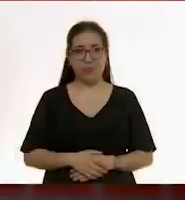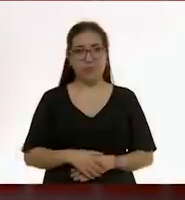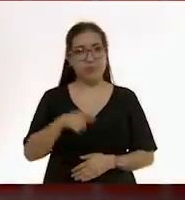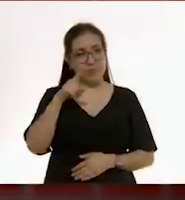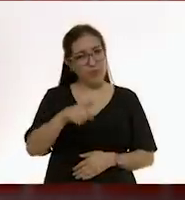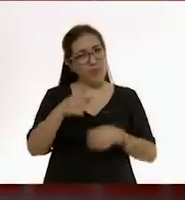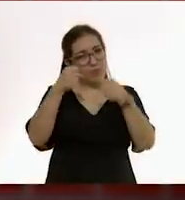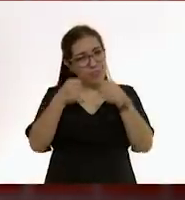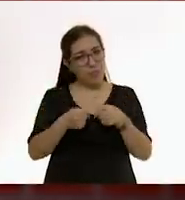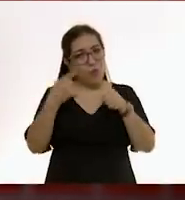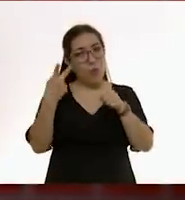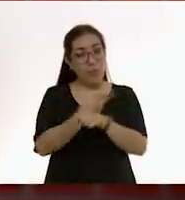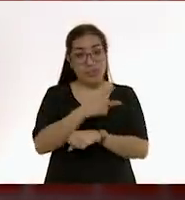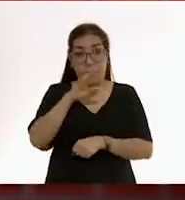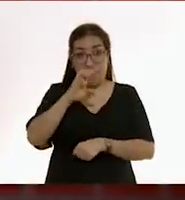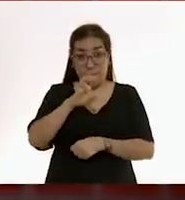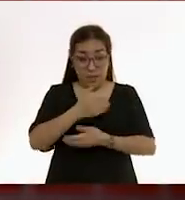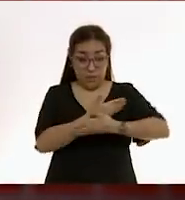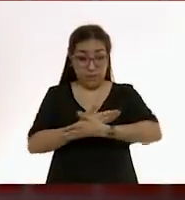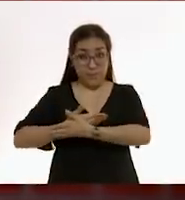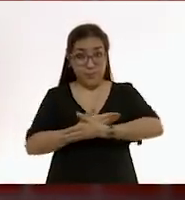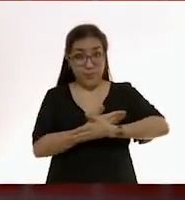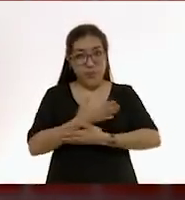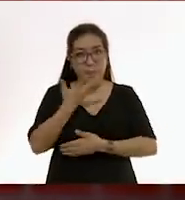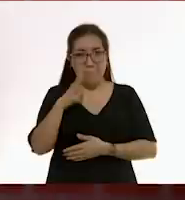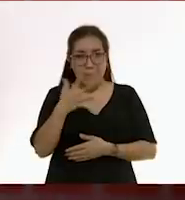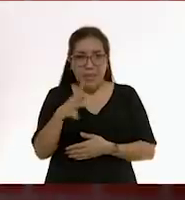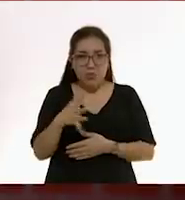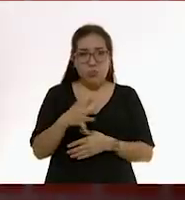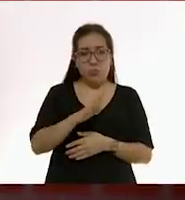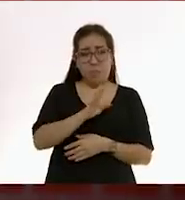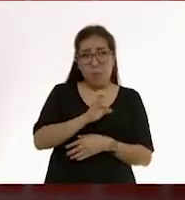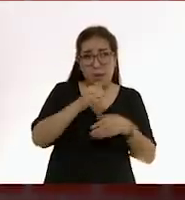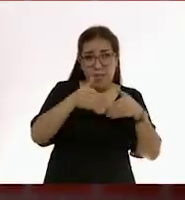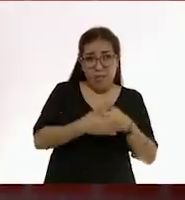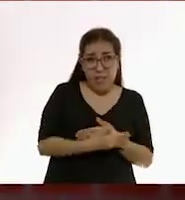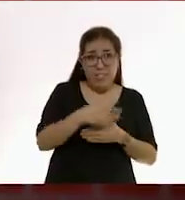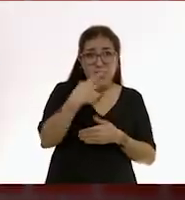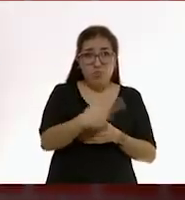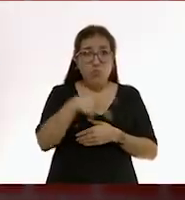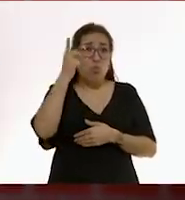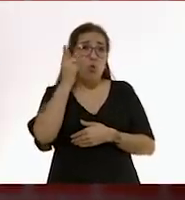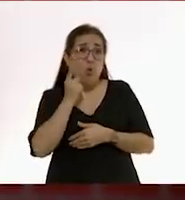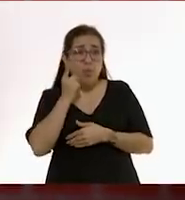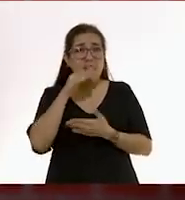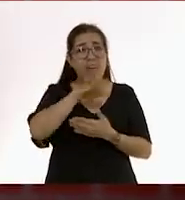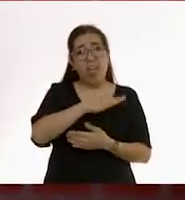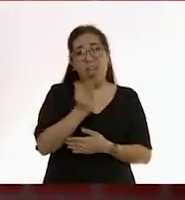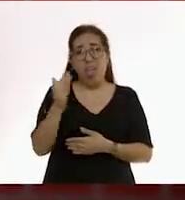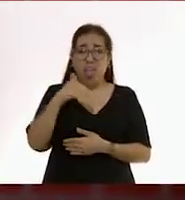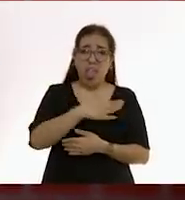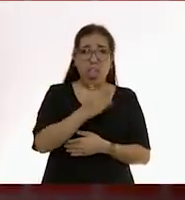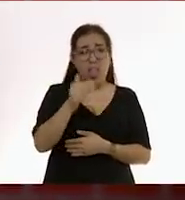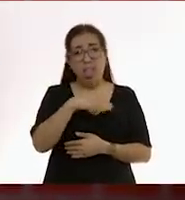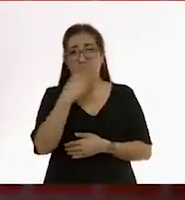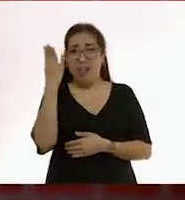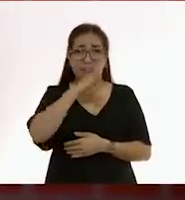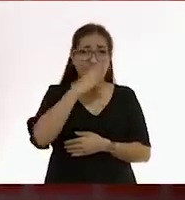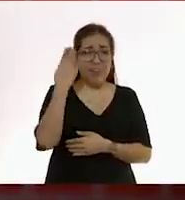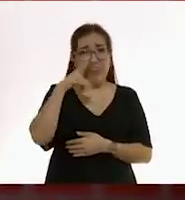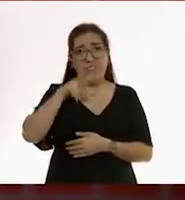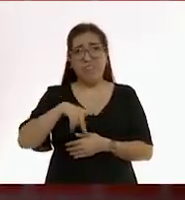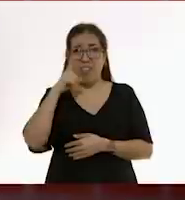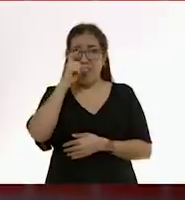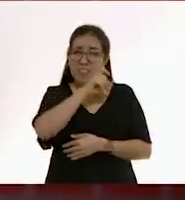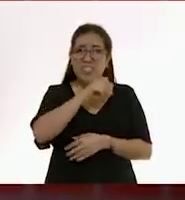Seguramente les ha pasado que los bebés, sobre todo en edades tempranas, tienen un ritmo de sueño muy inestable. No tienen un patrón fijo, por lo que